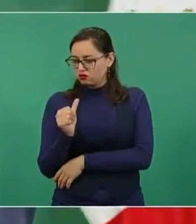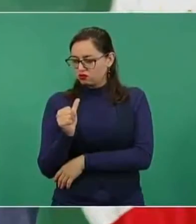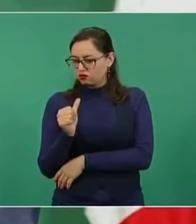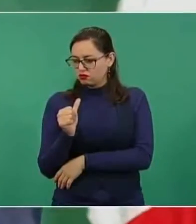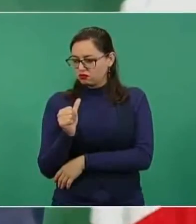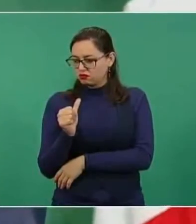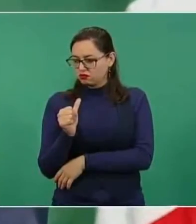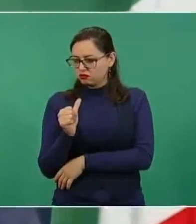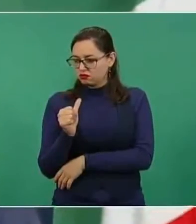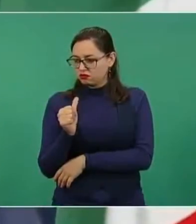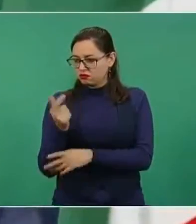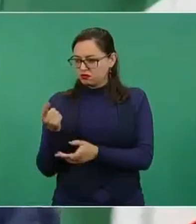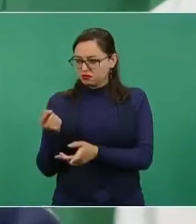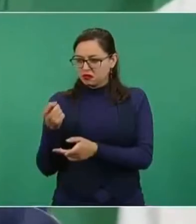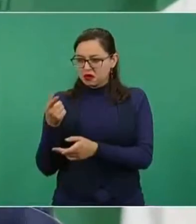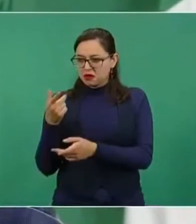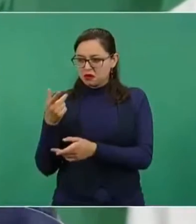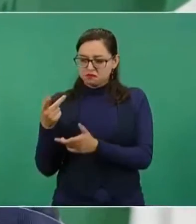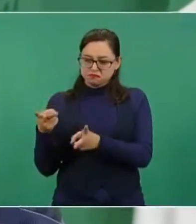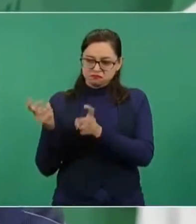defendiendo el lucro.